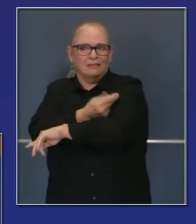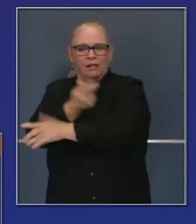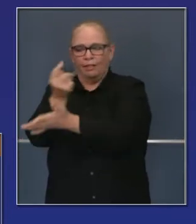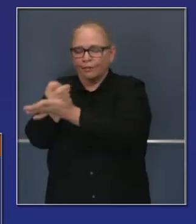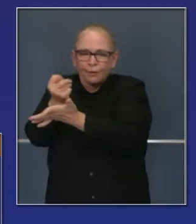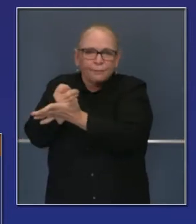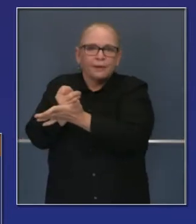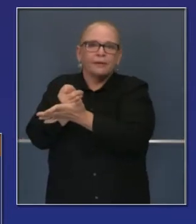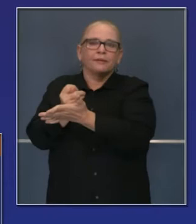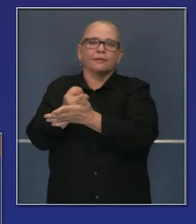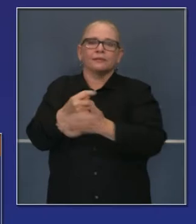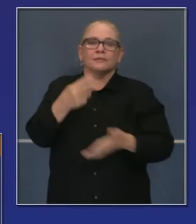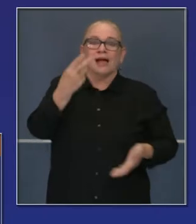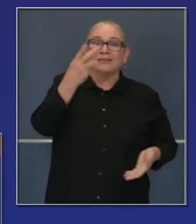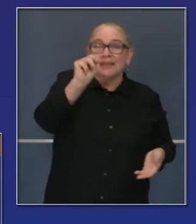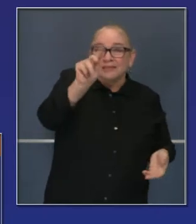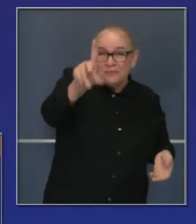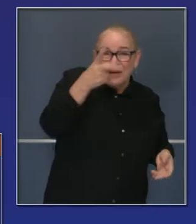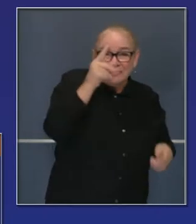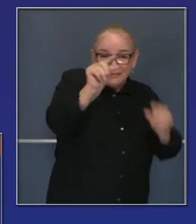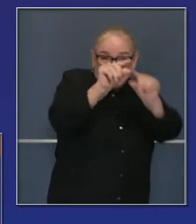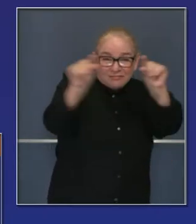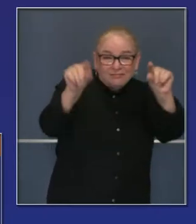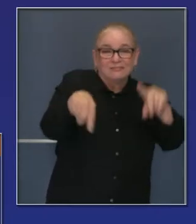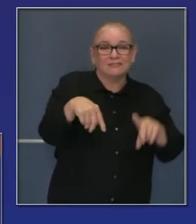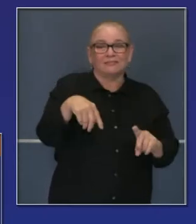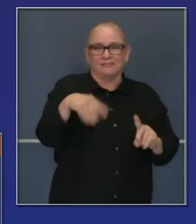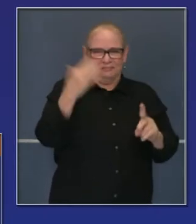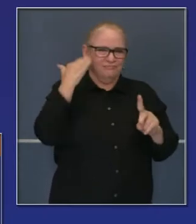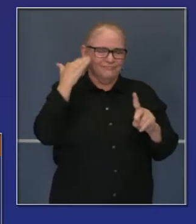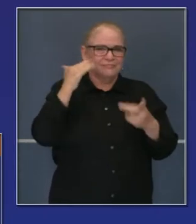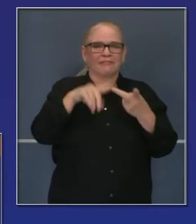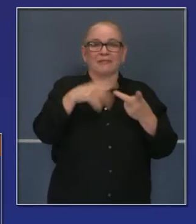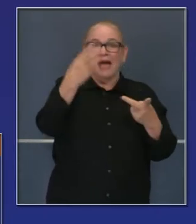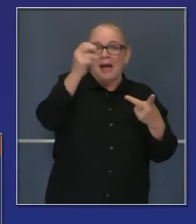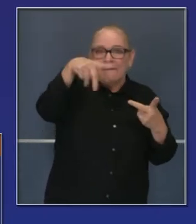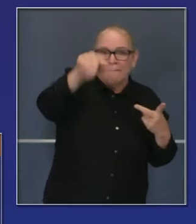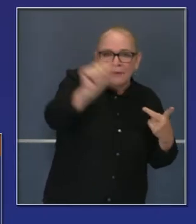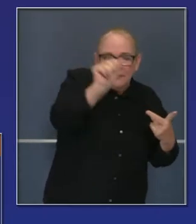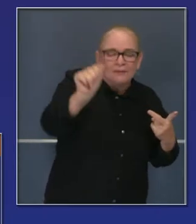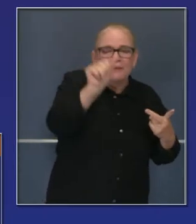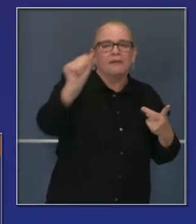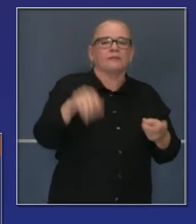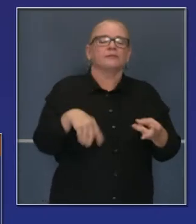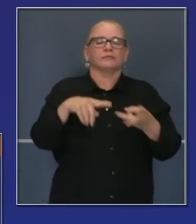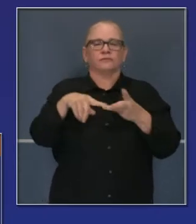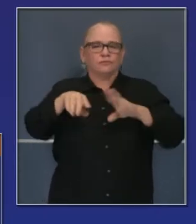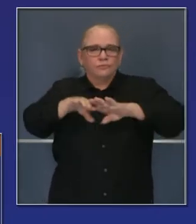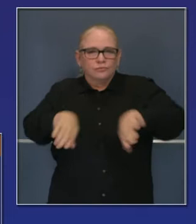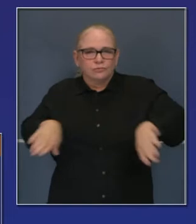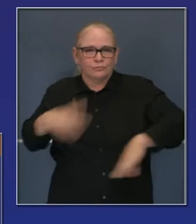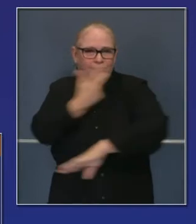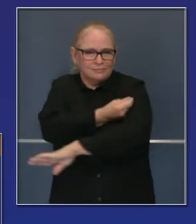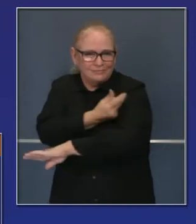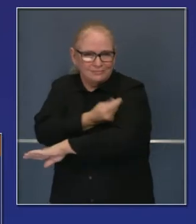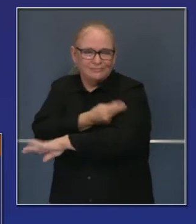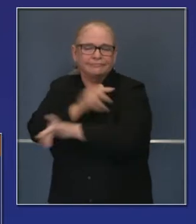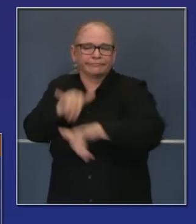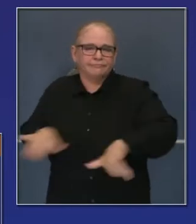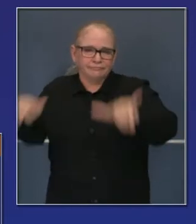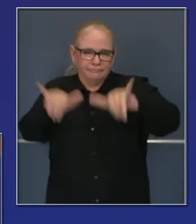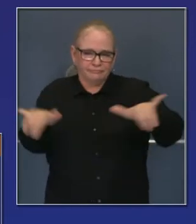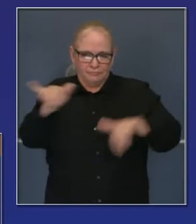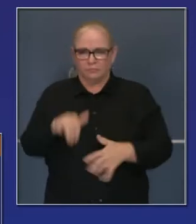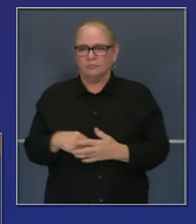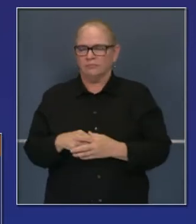para la vacuna del H1N también con hepatitis y por supuesto las vacunas